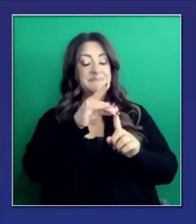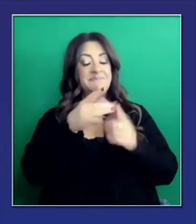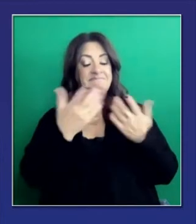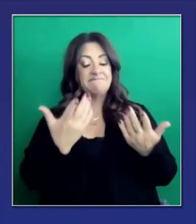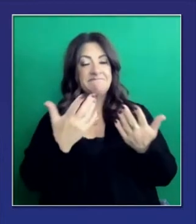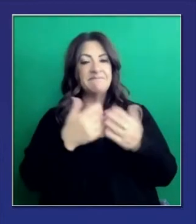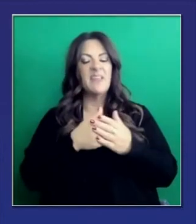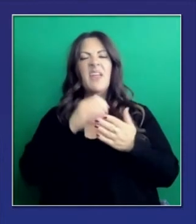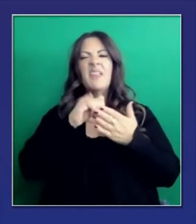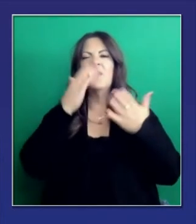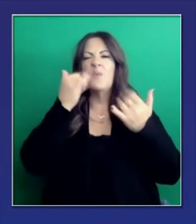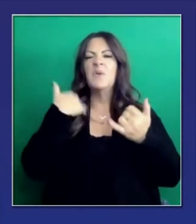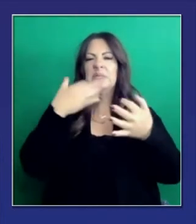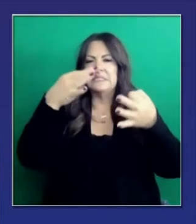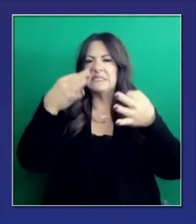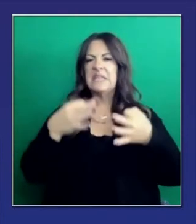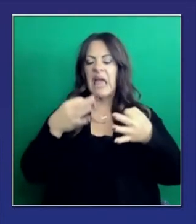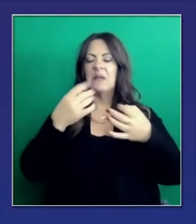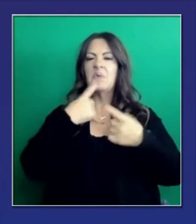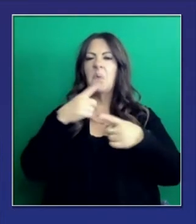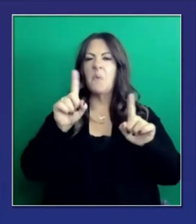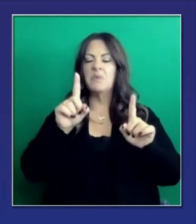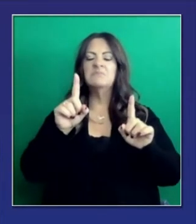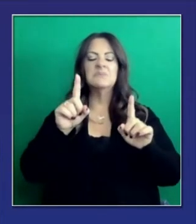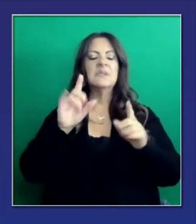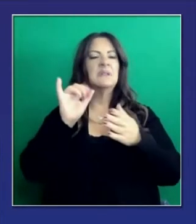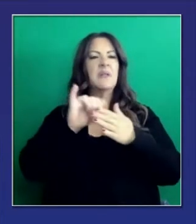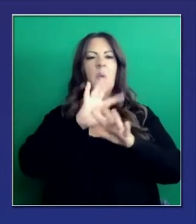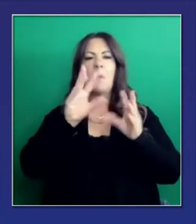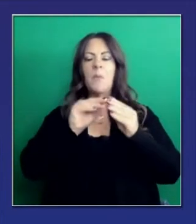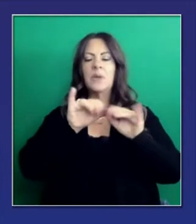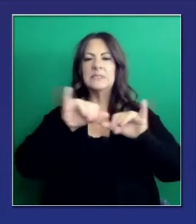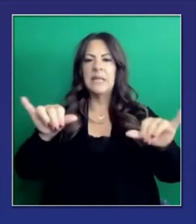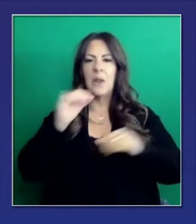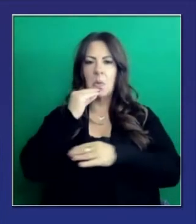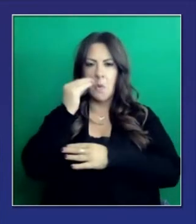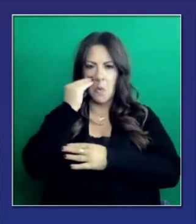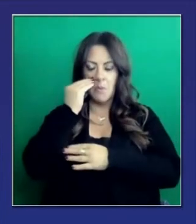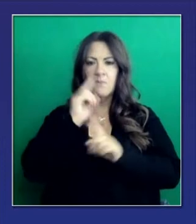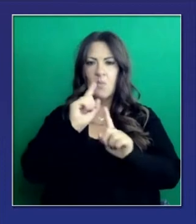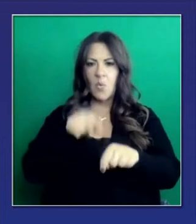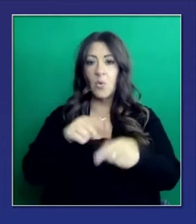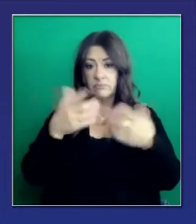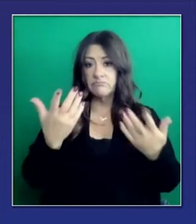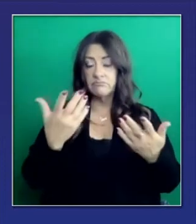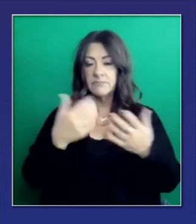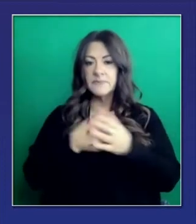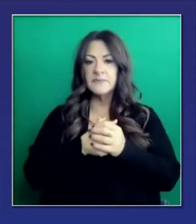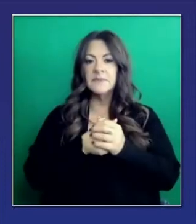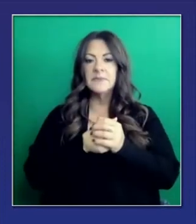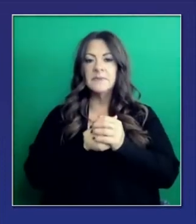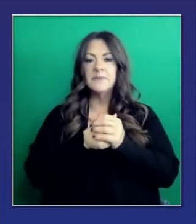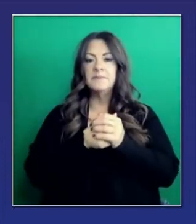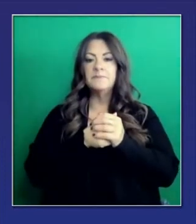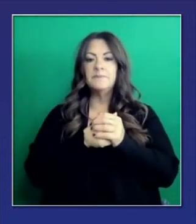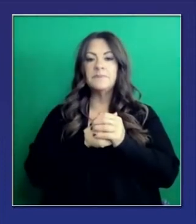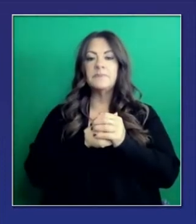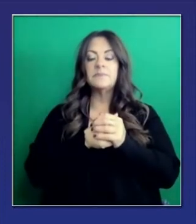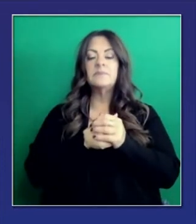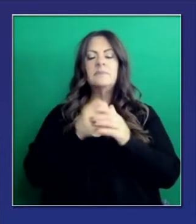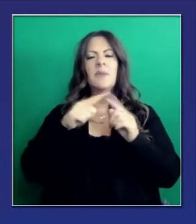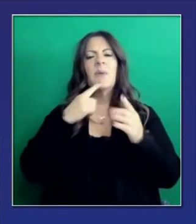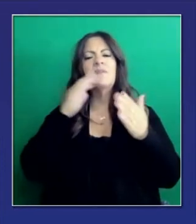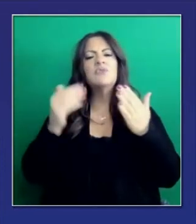hospitalizados. Y por eso hemos levantado la orden de quedarse en casa. Les recuerdo aquí algunas cosas que hemos hecho, nueva información.